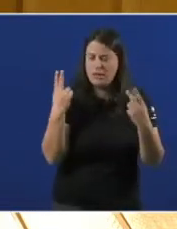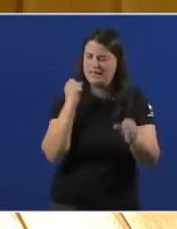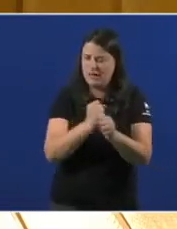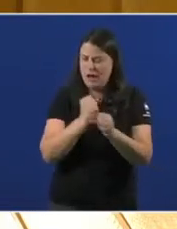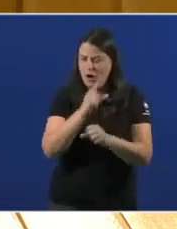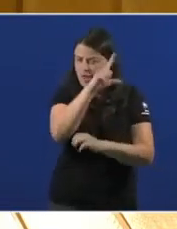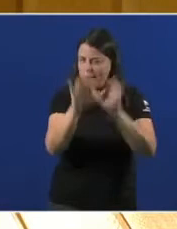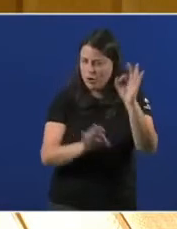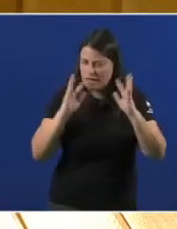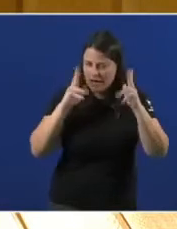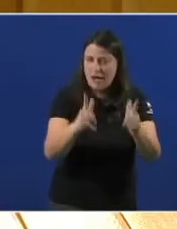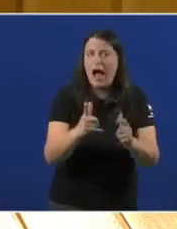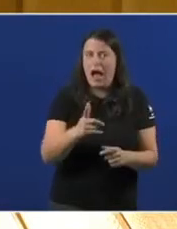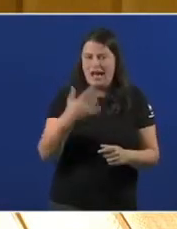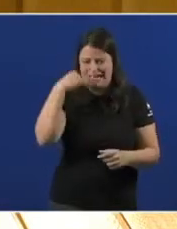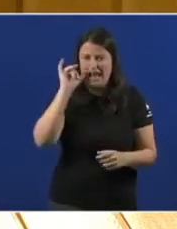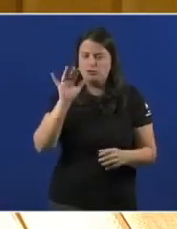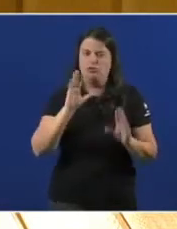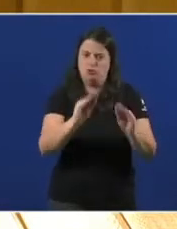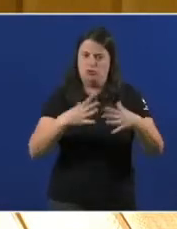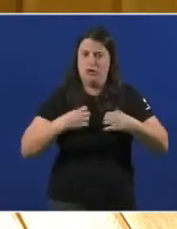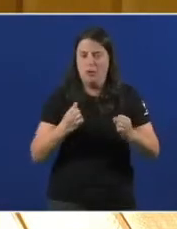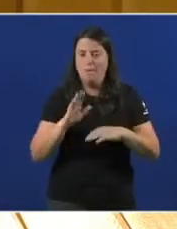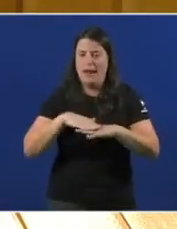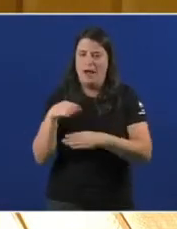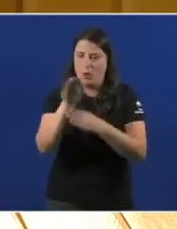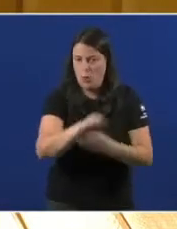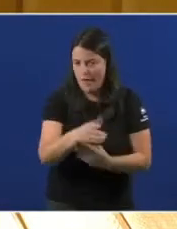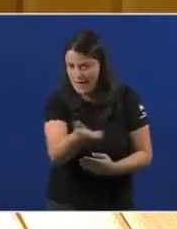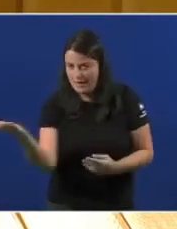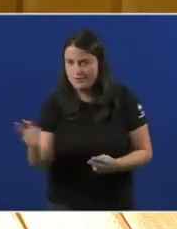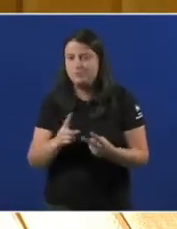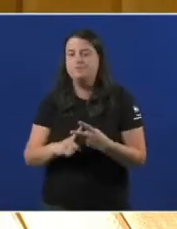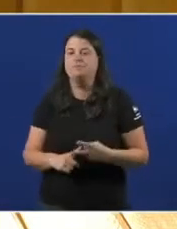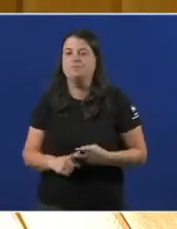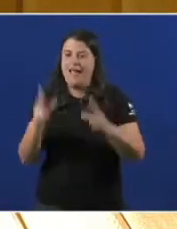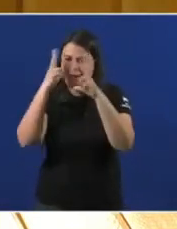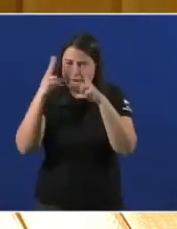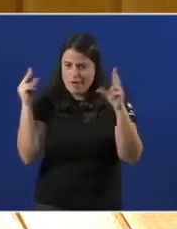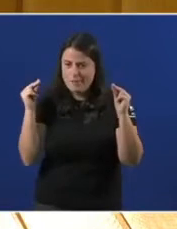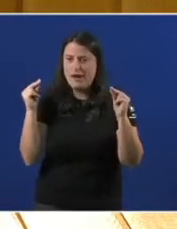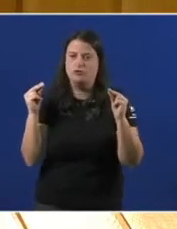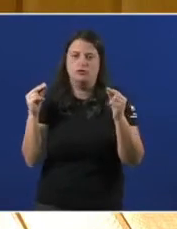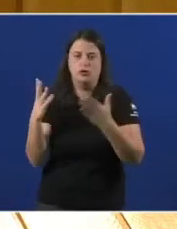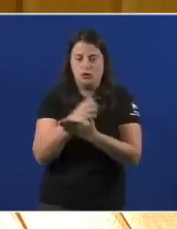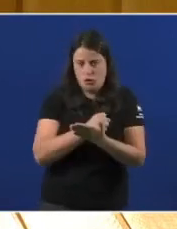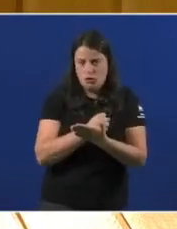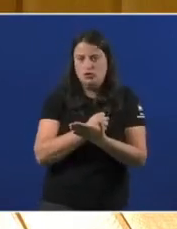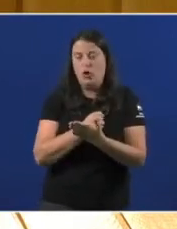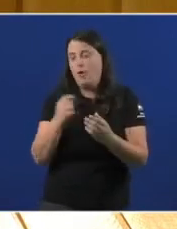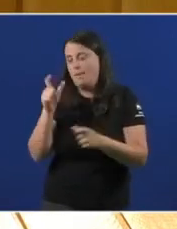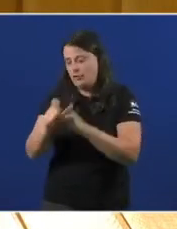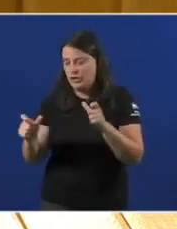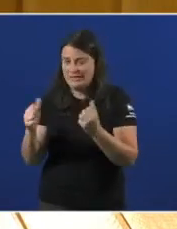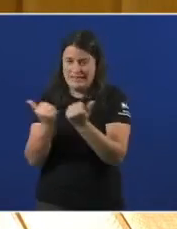mesmo arriscando a súa saúde para cuidar da nosa. O mérito é do personal de enfermería e de todo o personal de apoio que